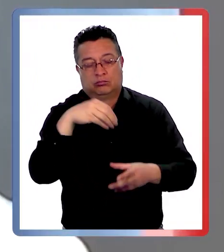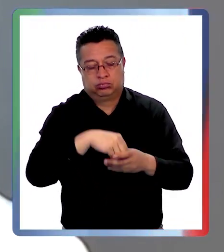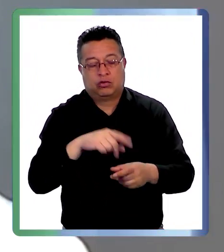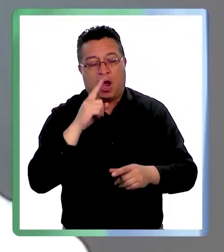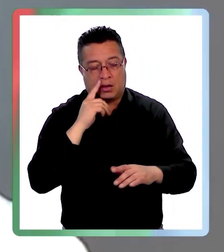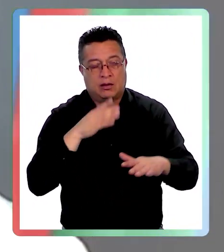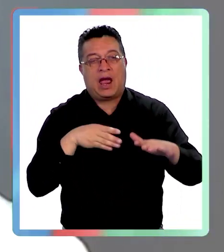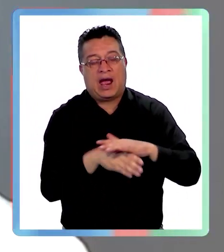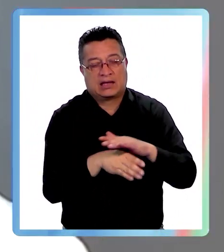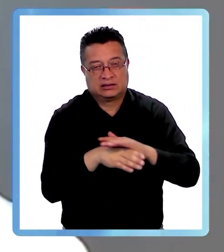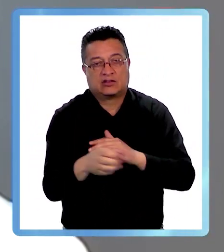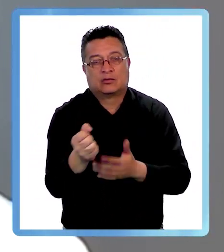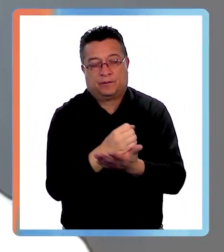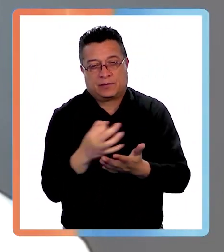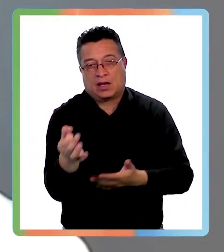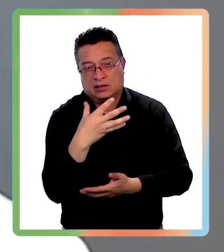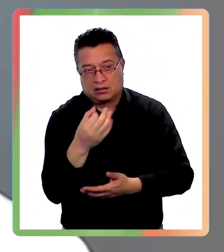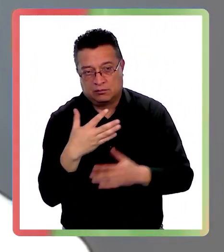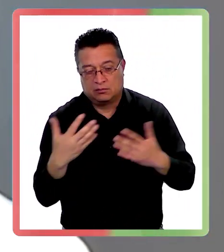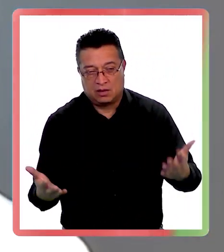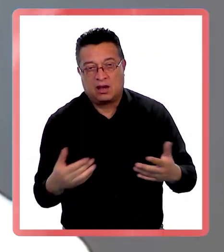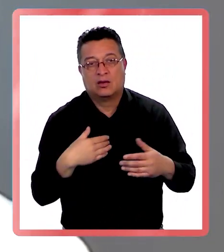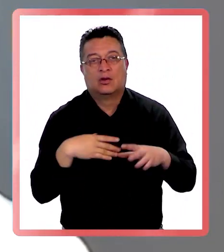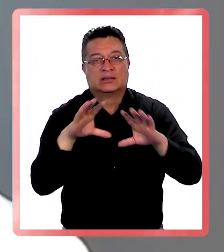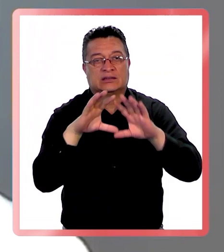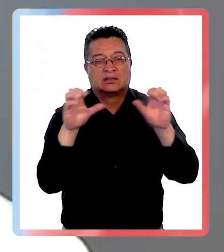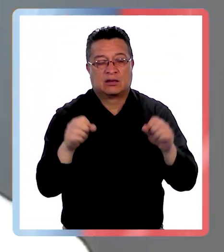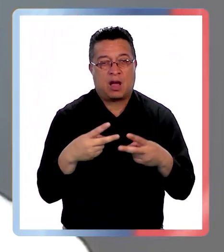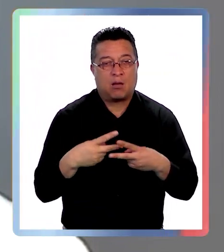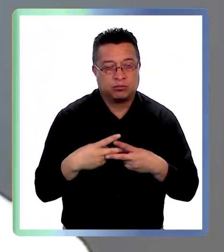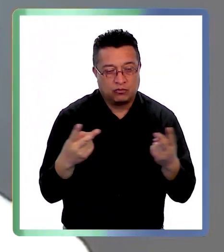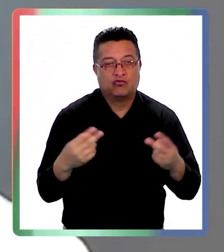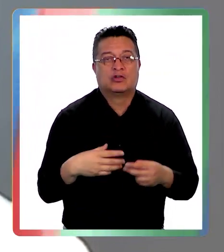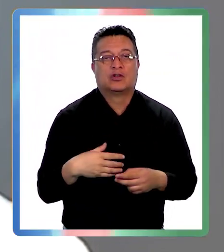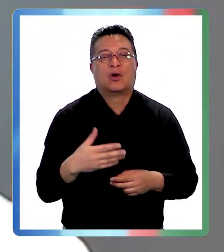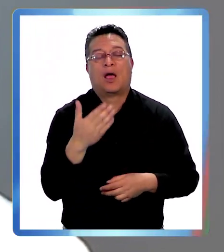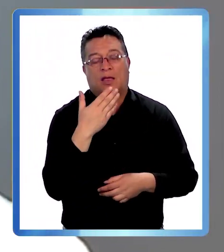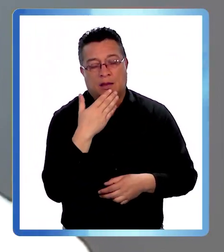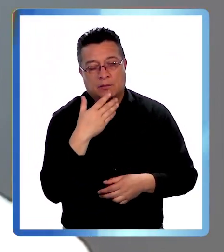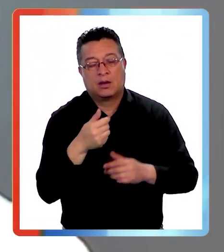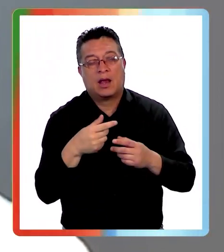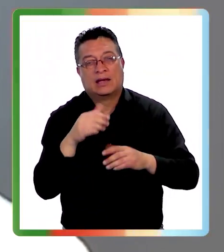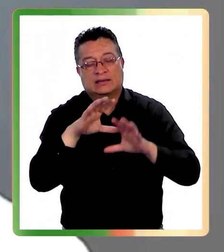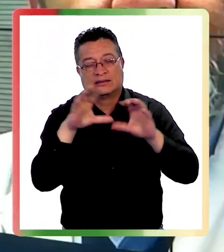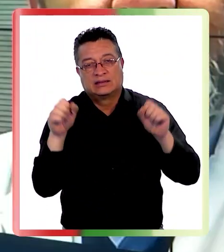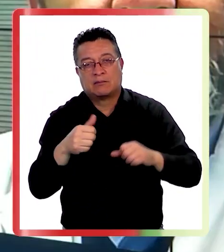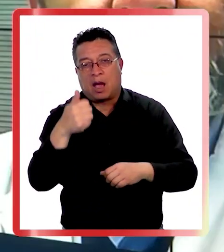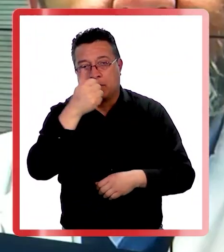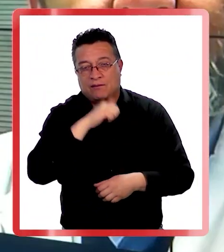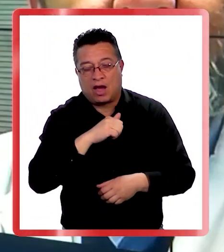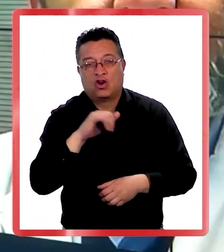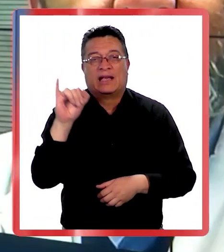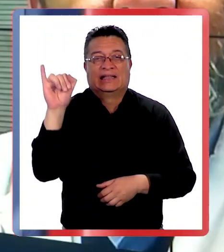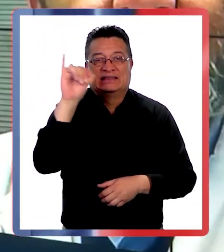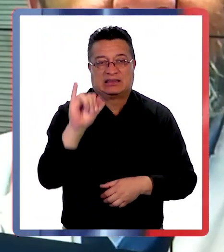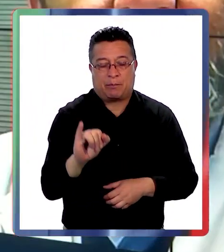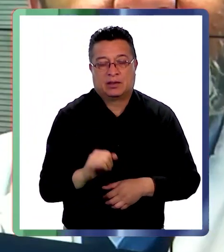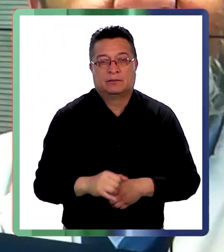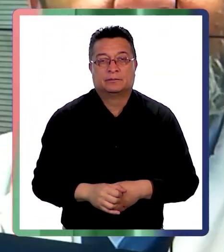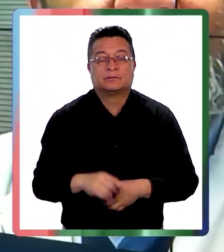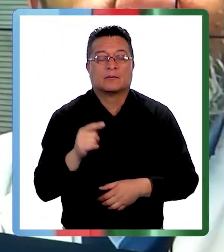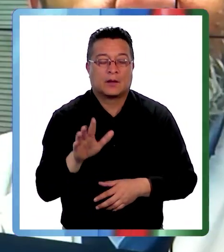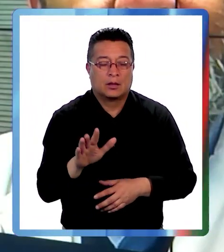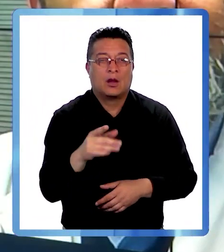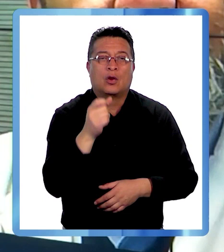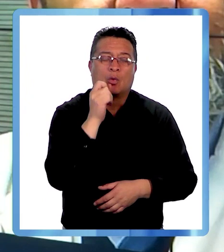su acceso a tratamiento a través del sistema público y también del sistema privado. ¿Qué Doctor, entonces, ¿cuál